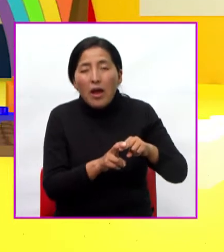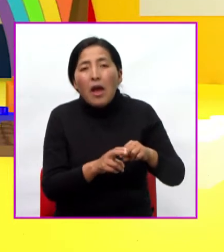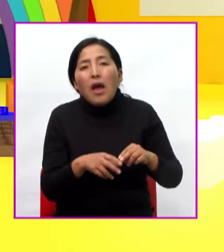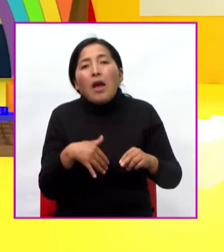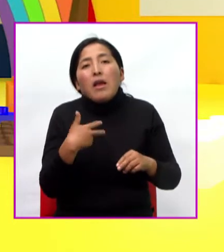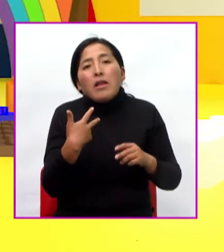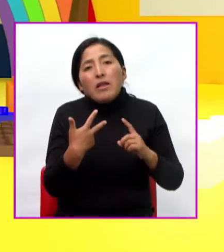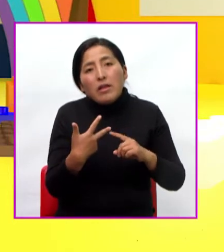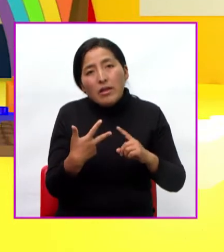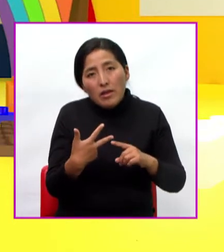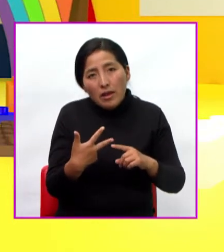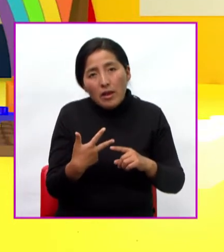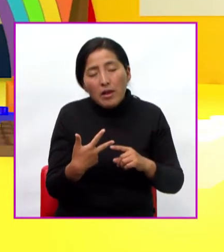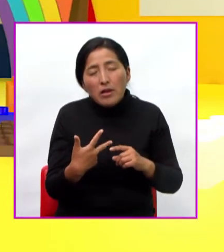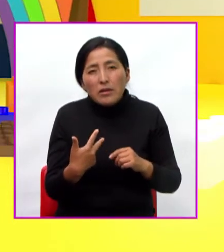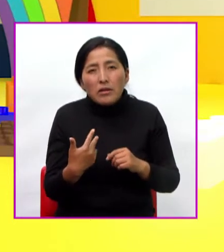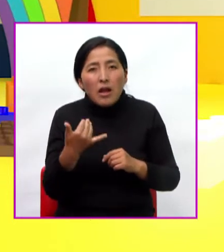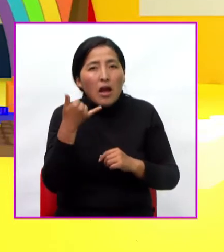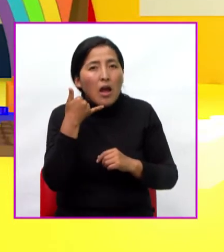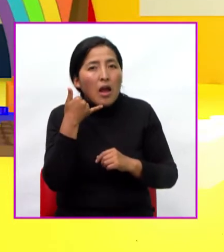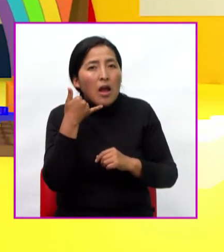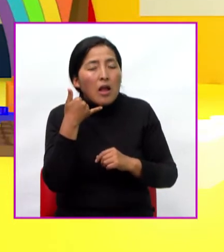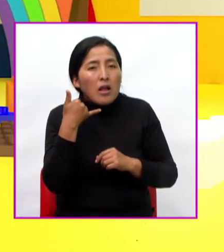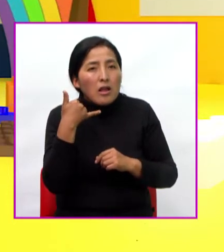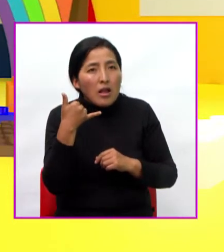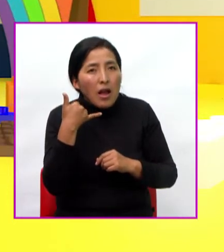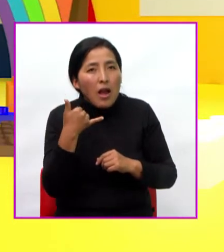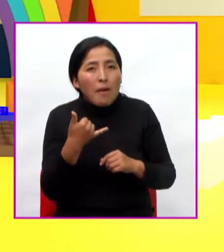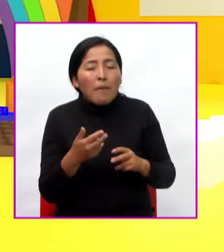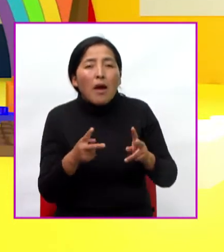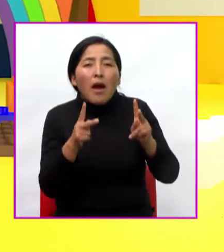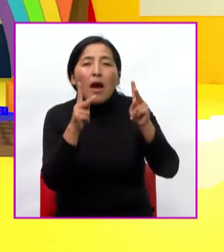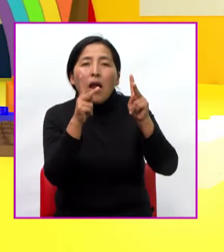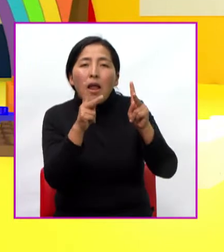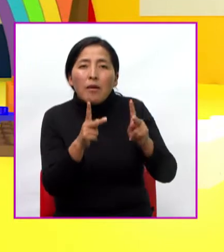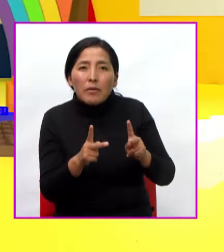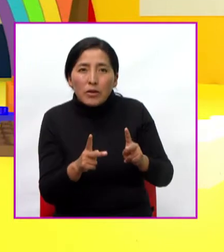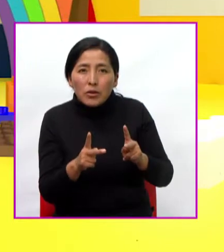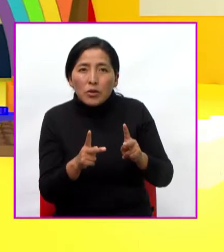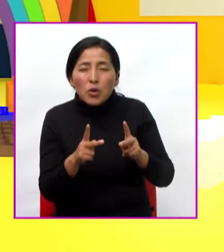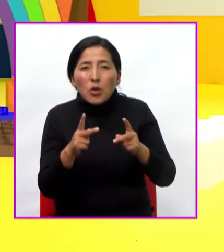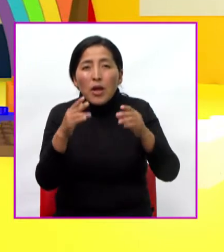la persona para que tape el hueco que hay en la pared de la casa